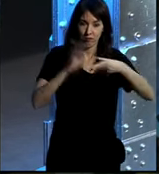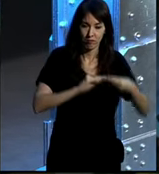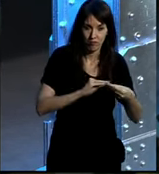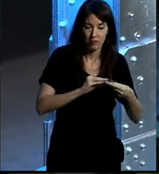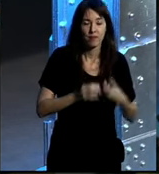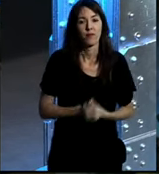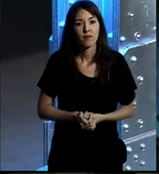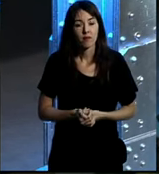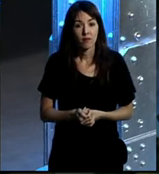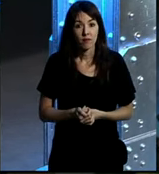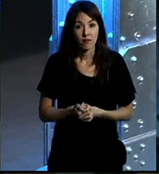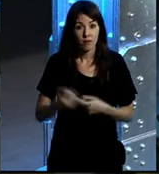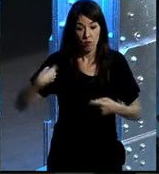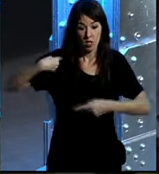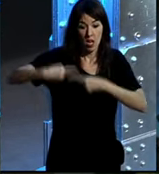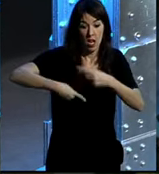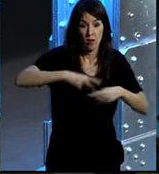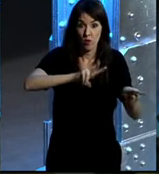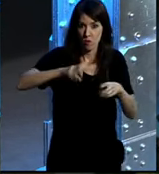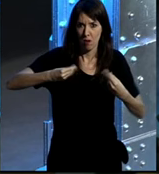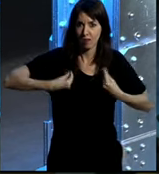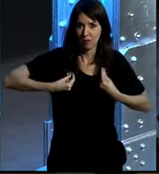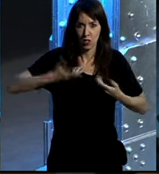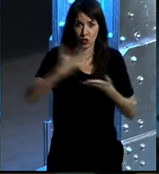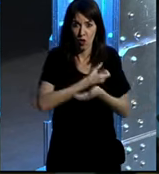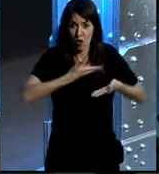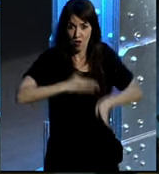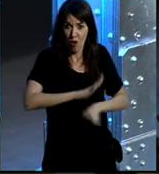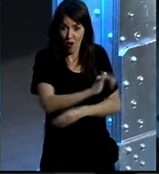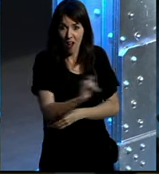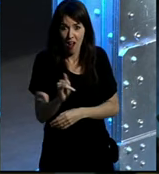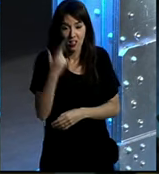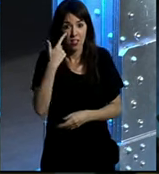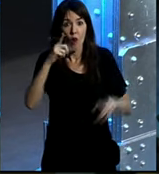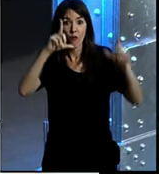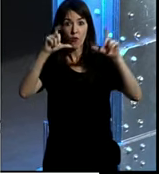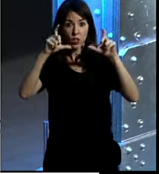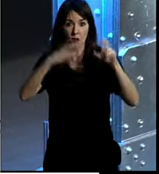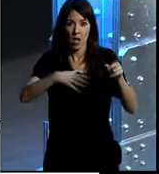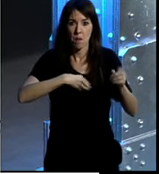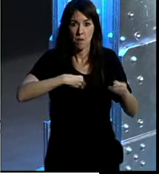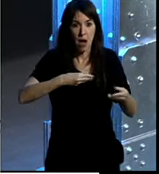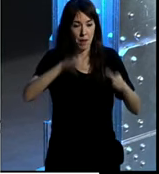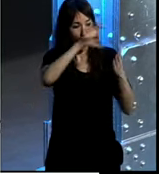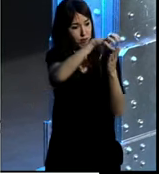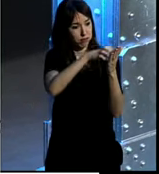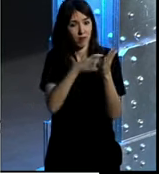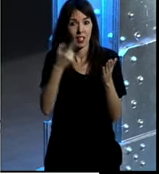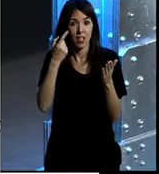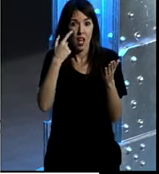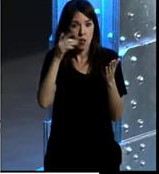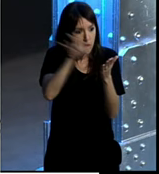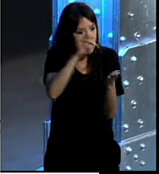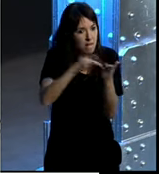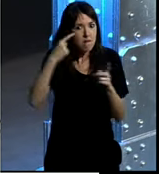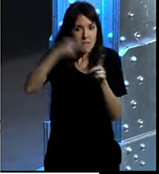De hecho, las nuevas generaciones, lo habéis vivido, todos aquellos que tenéis niños, pues las fotografías en papel tratan de pasarlas con